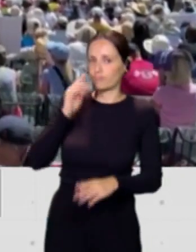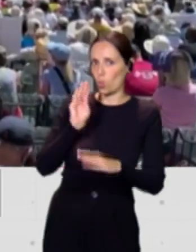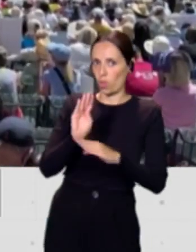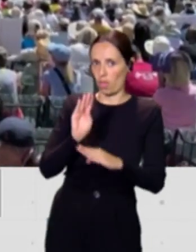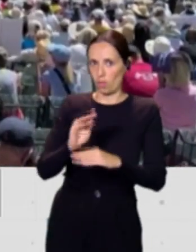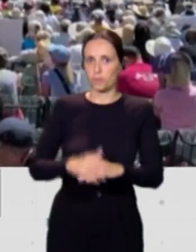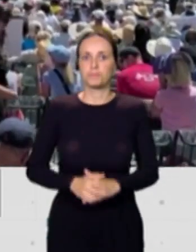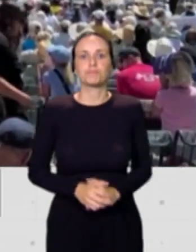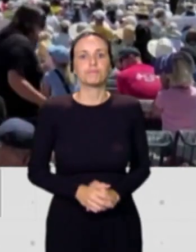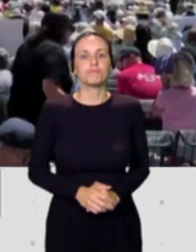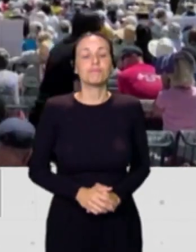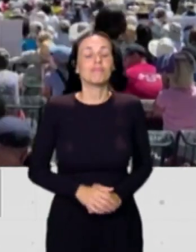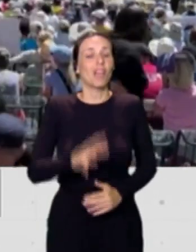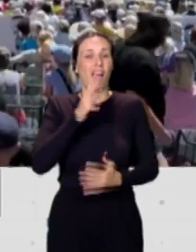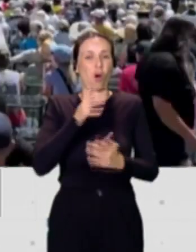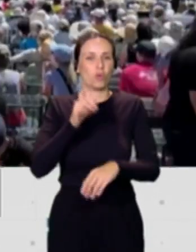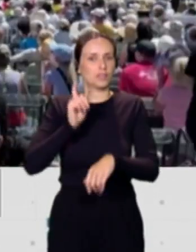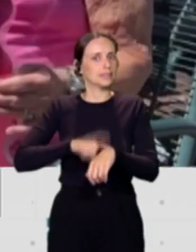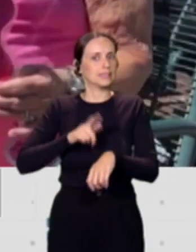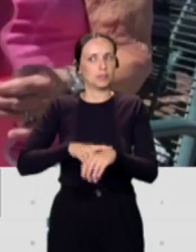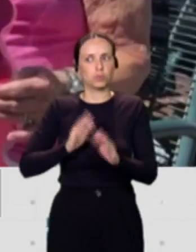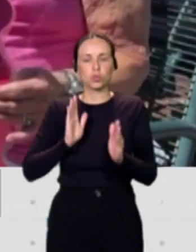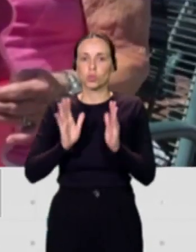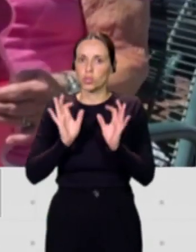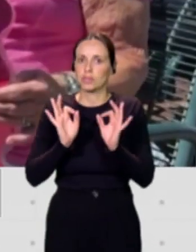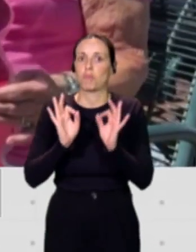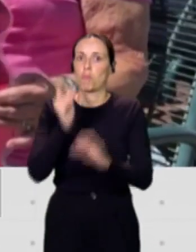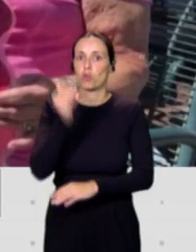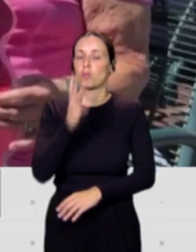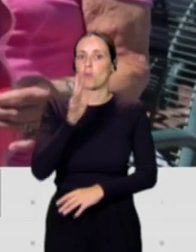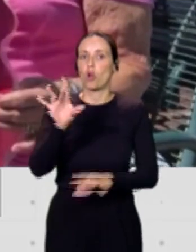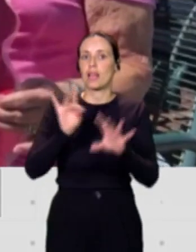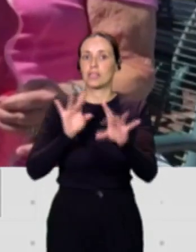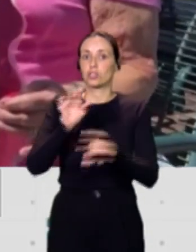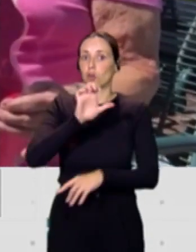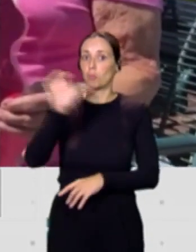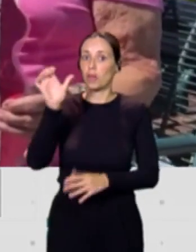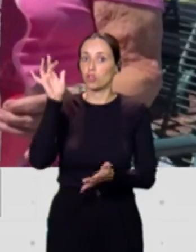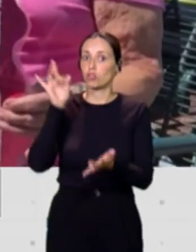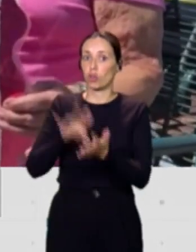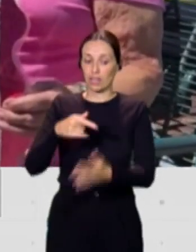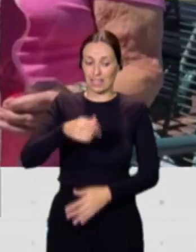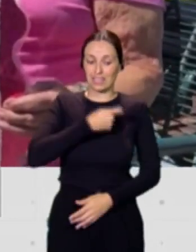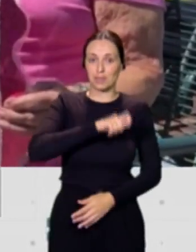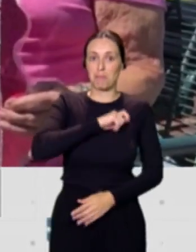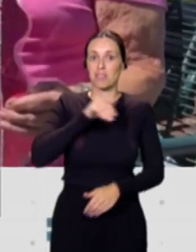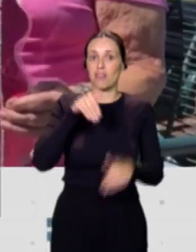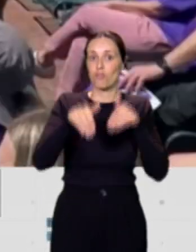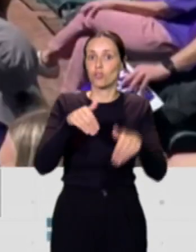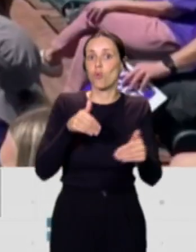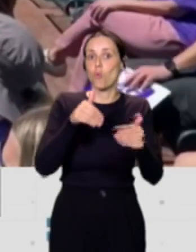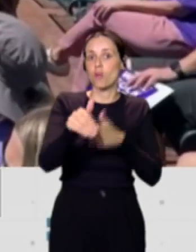temporal determinado, importante, crucial. Tenemos elecciones europeas en el caso de España. La votación será el 9 de junio.